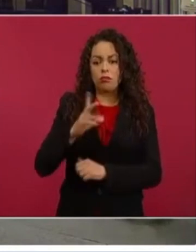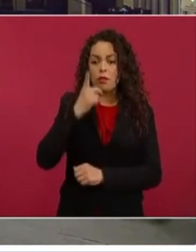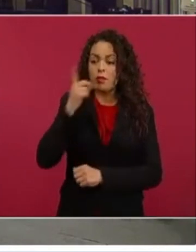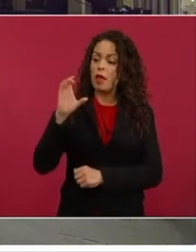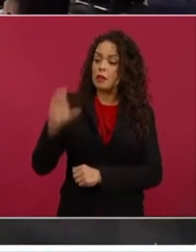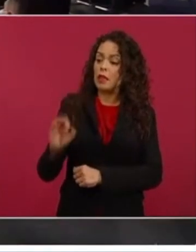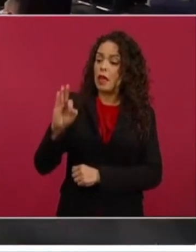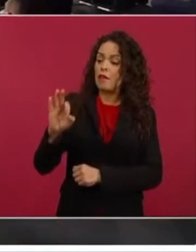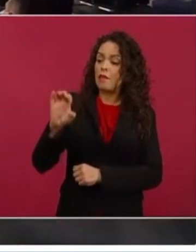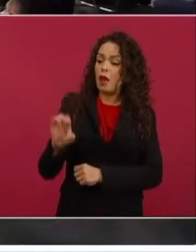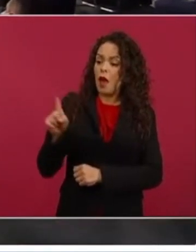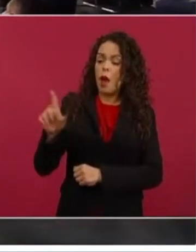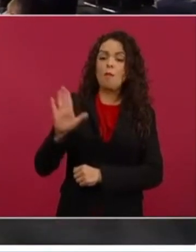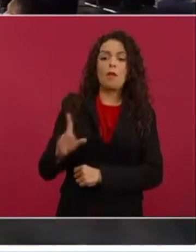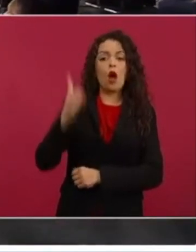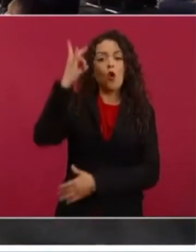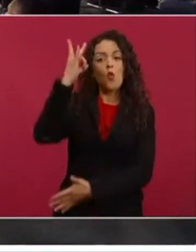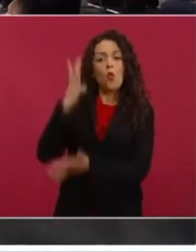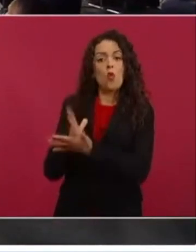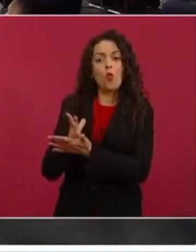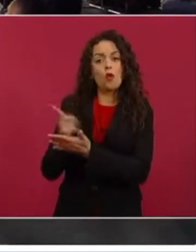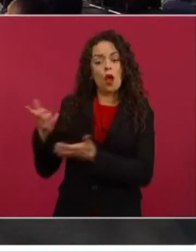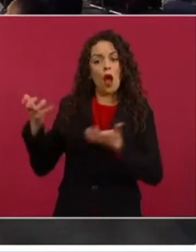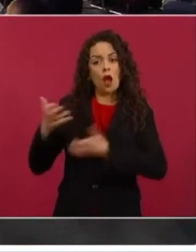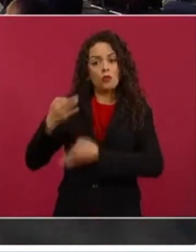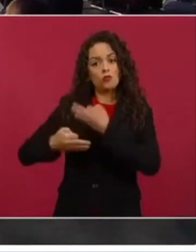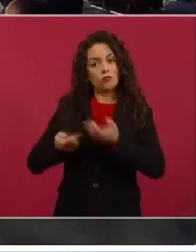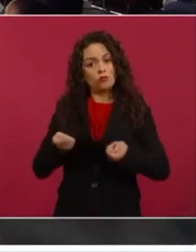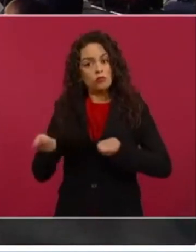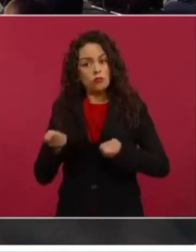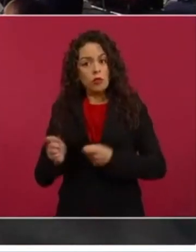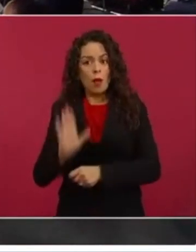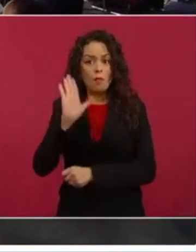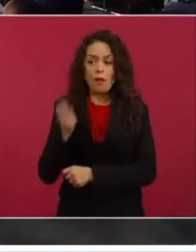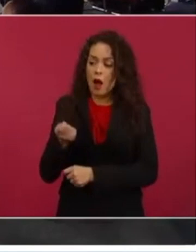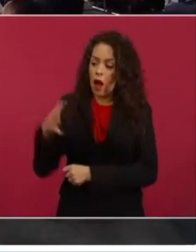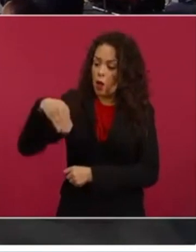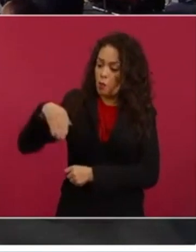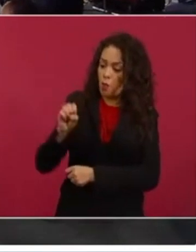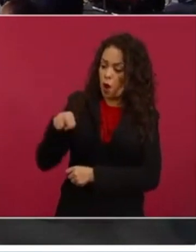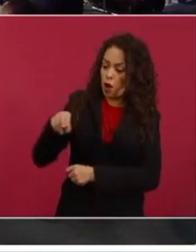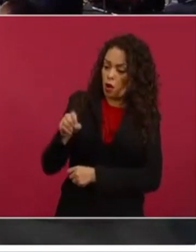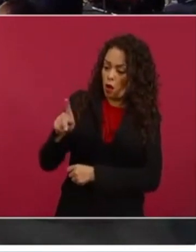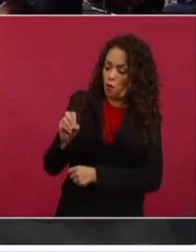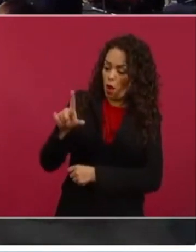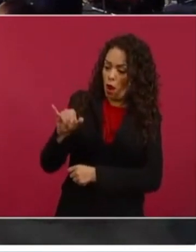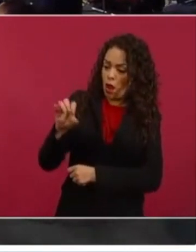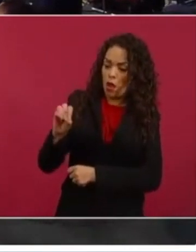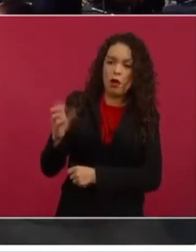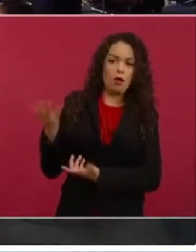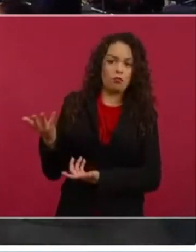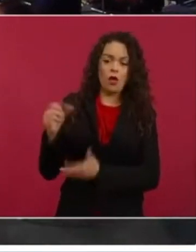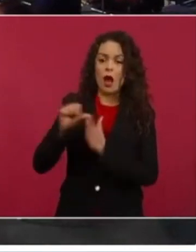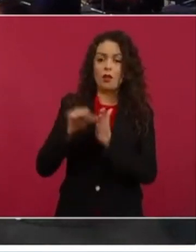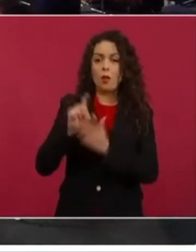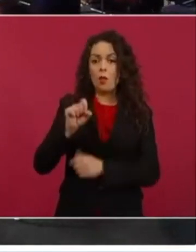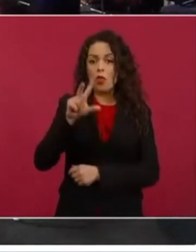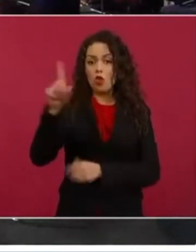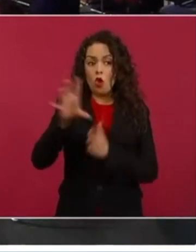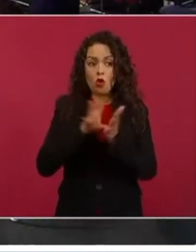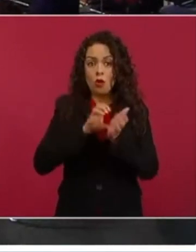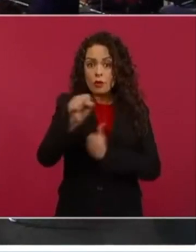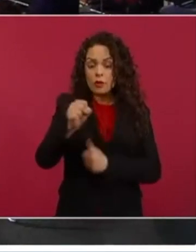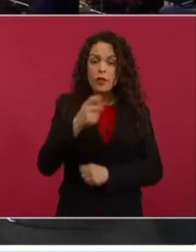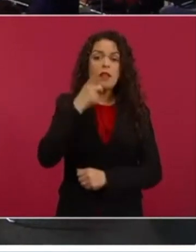convierta en un monopolio, ya que el mismo artículo 28 de la Constitución, pues establece que no